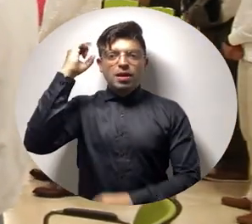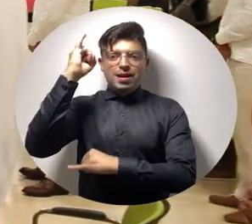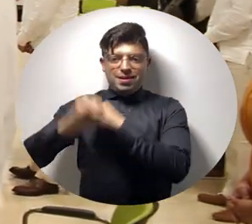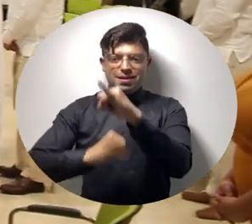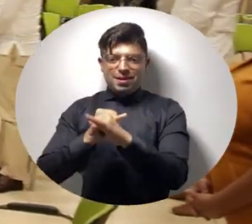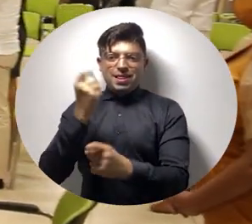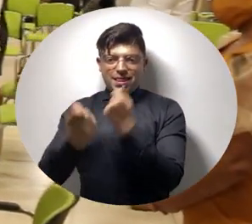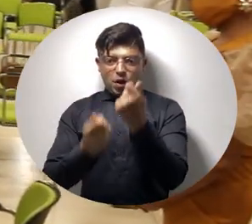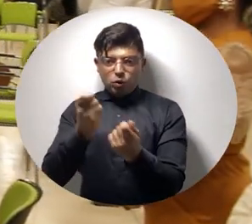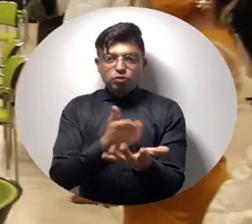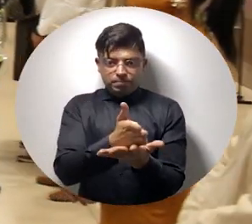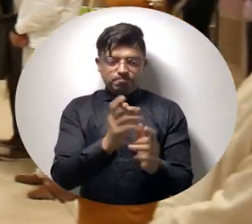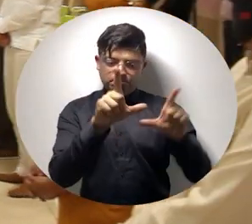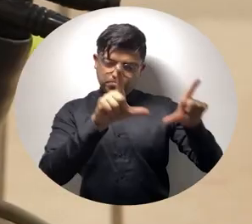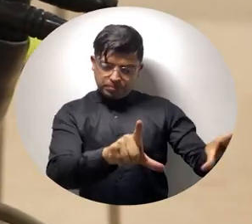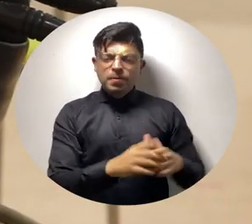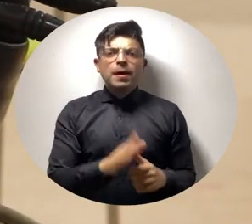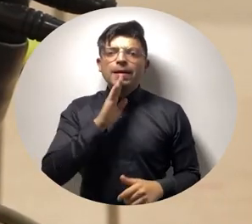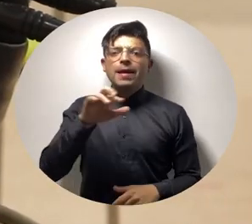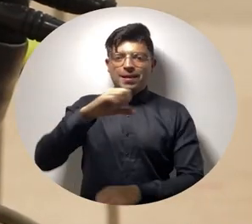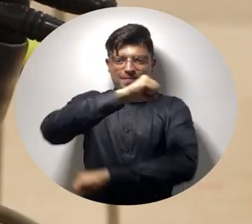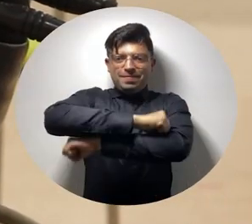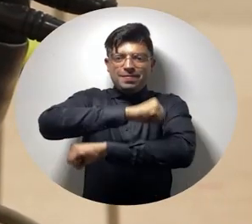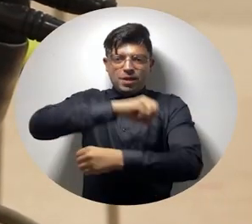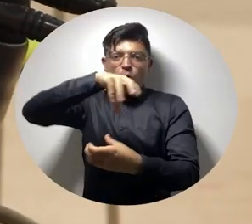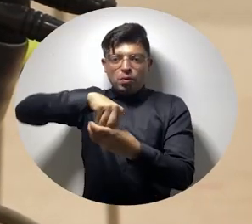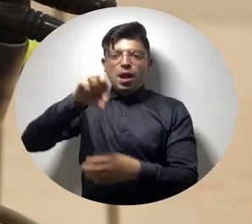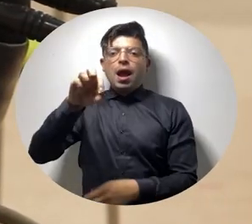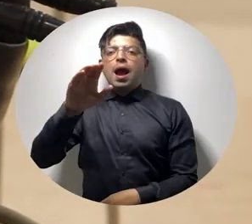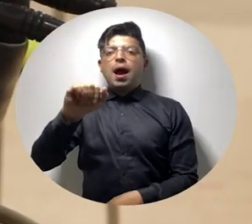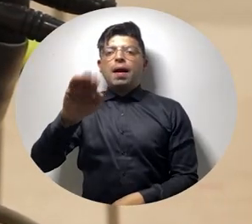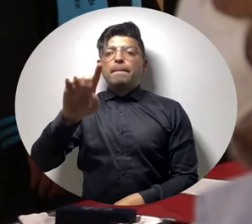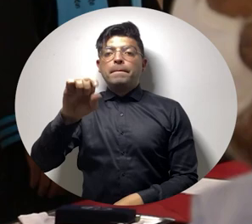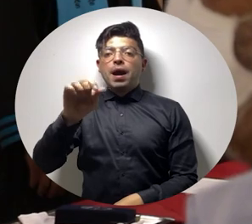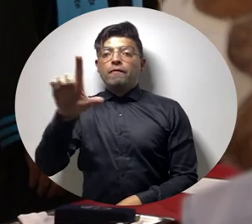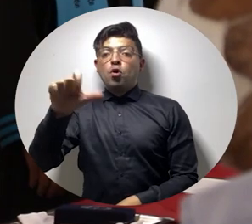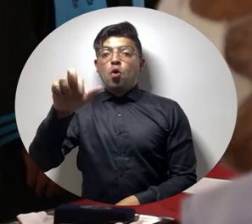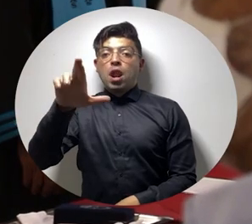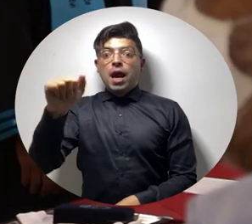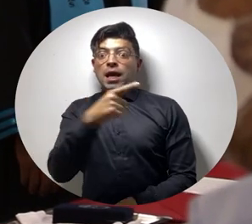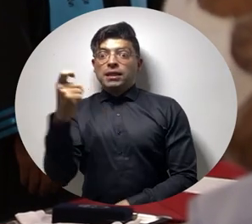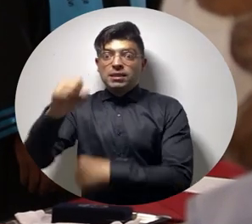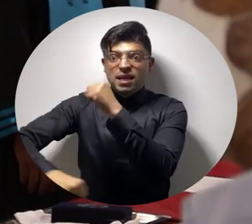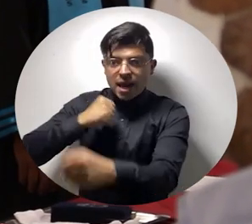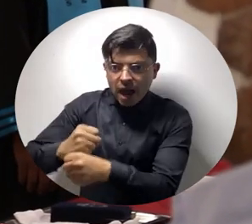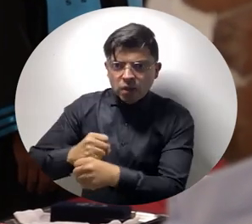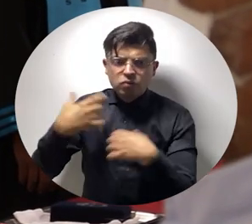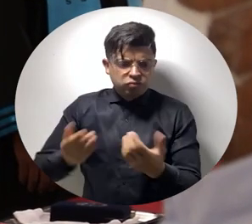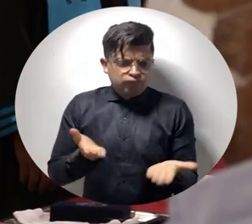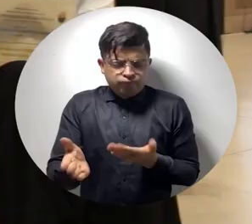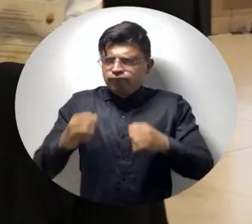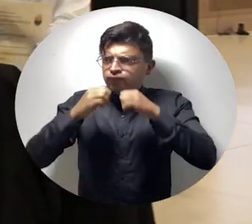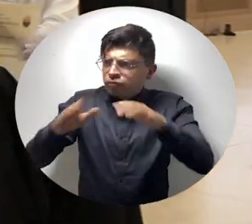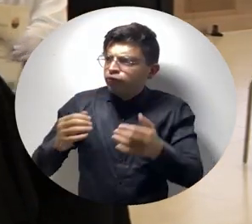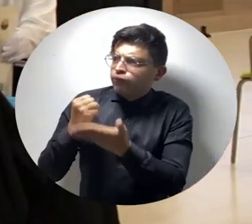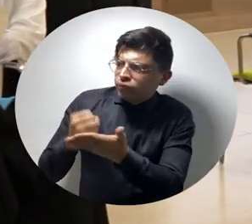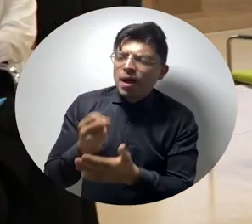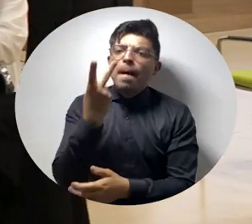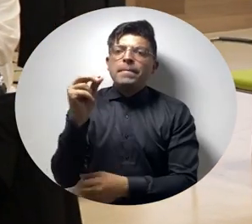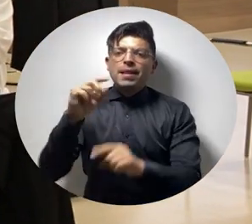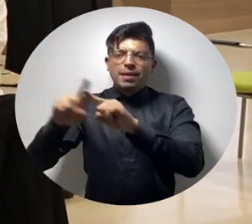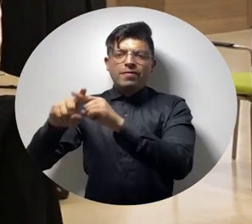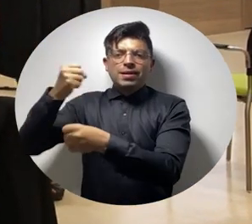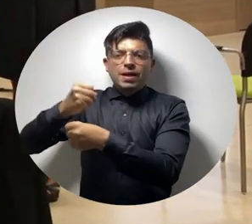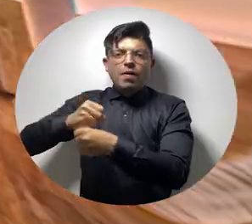internacionales al embajador magdalenense Pablo Arrieta Lara, quien a sus 100 años completó una vida entregada al servicio público a través de 20